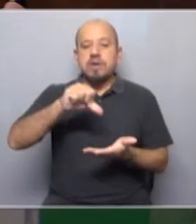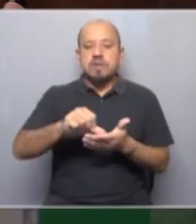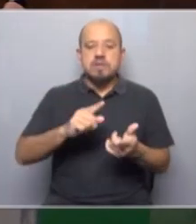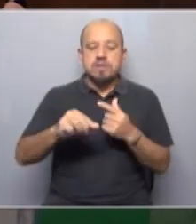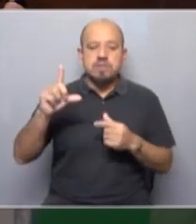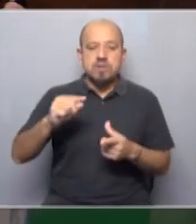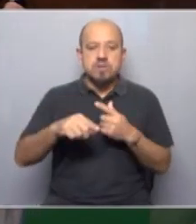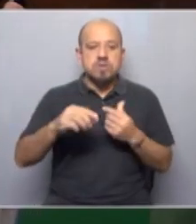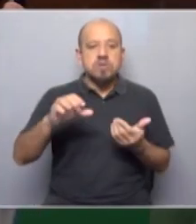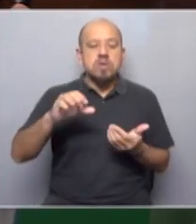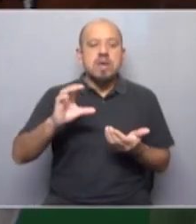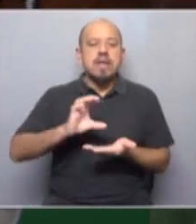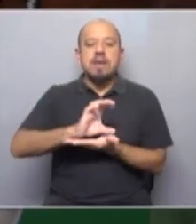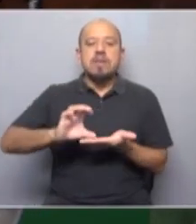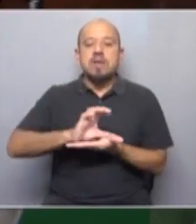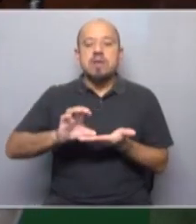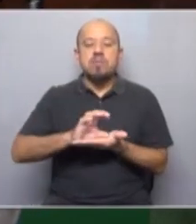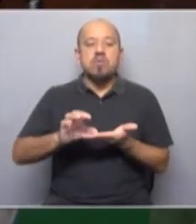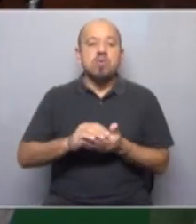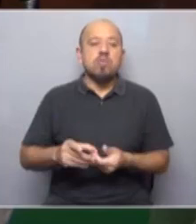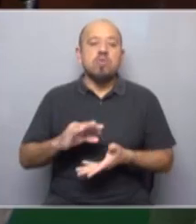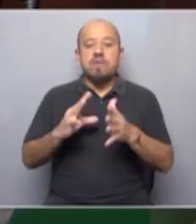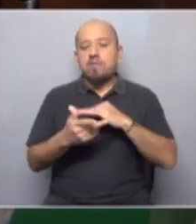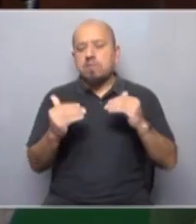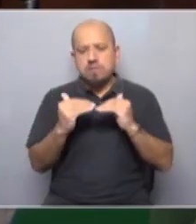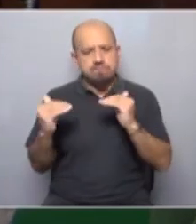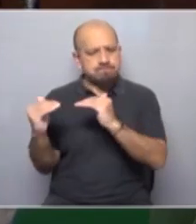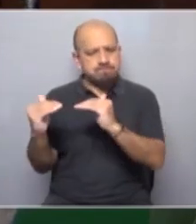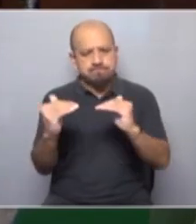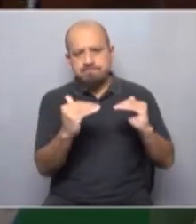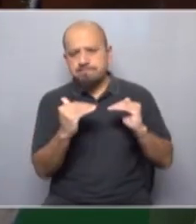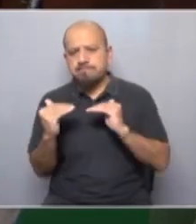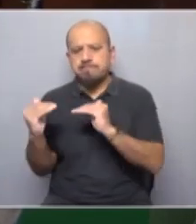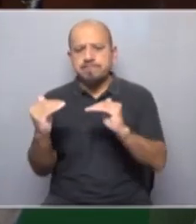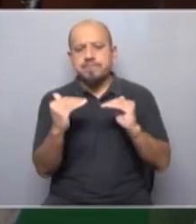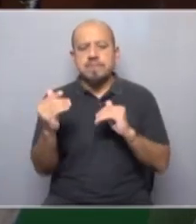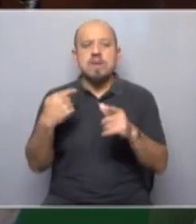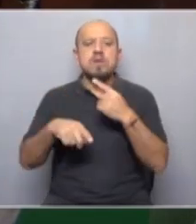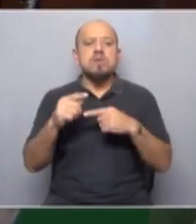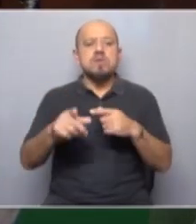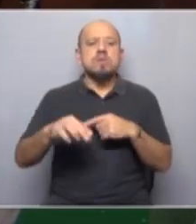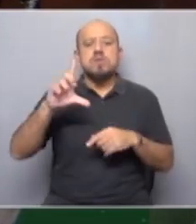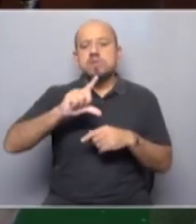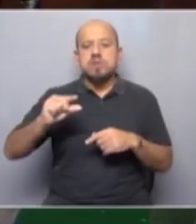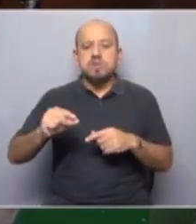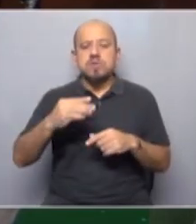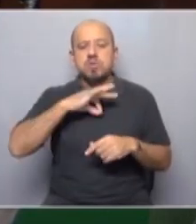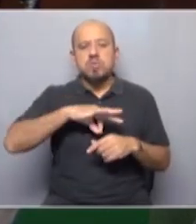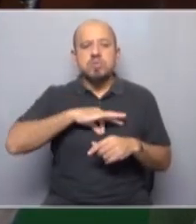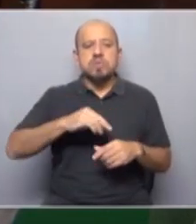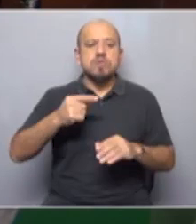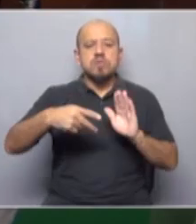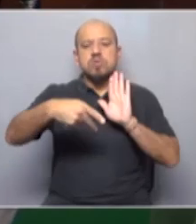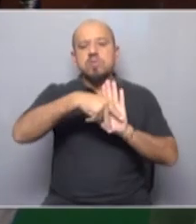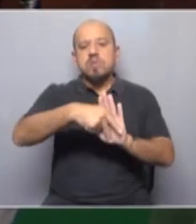desarrollados. El capitalismo se estaba consolidando como modelo hegemónico y este nuevo escenario permitió disminuir costos salariales, normativas